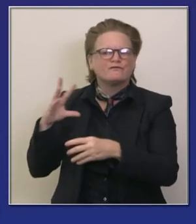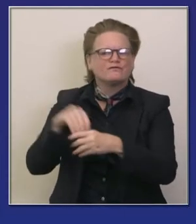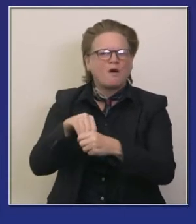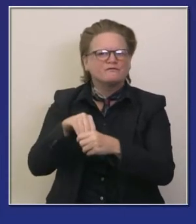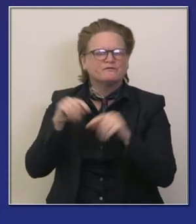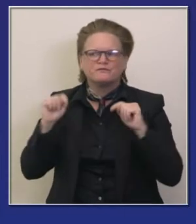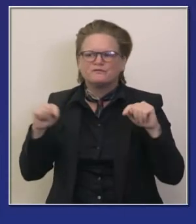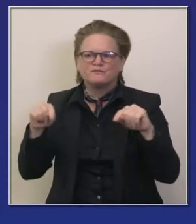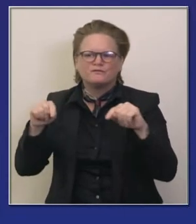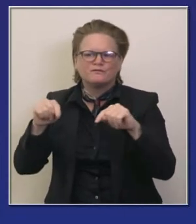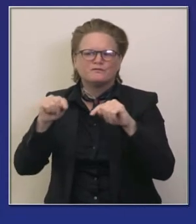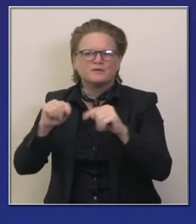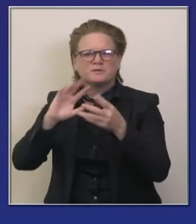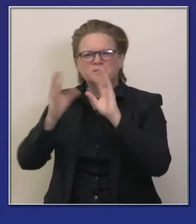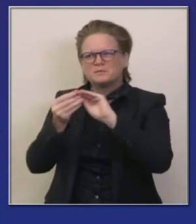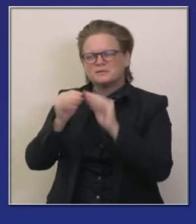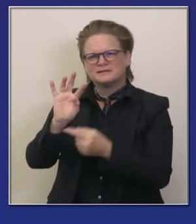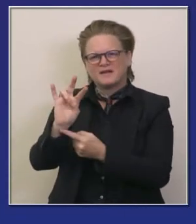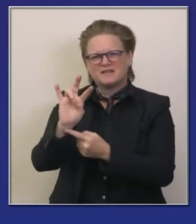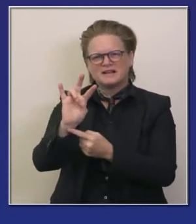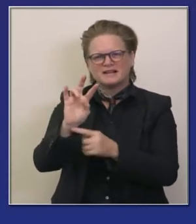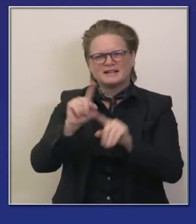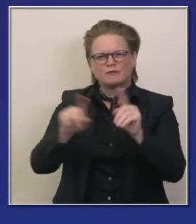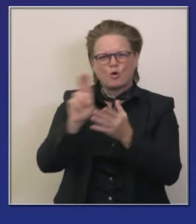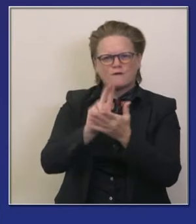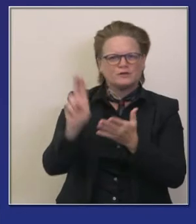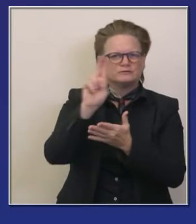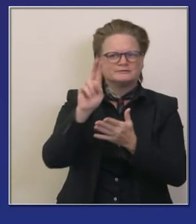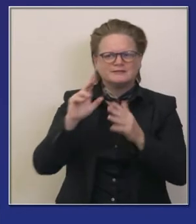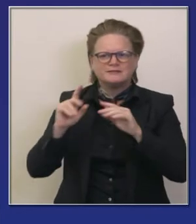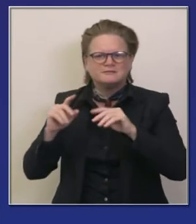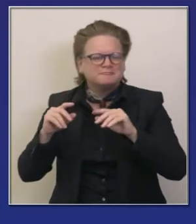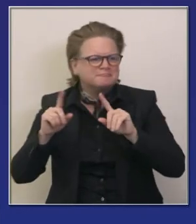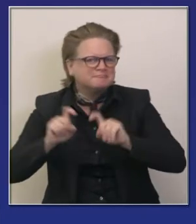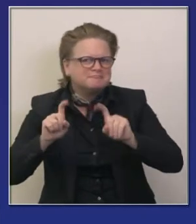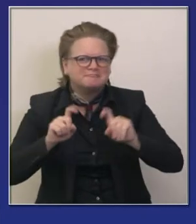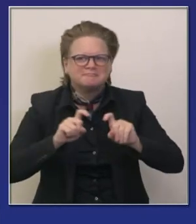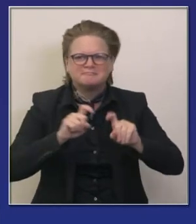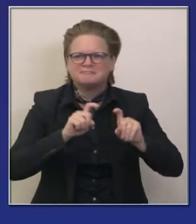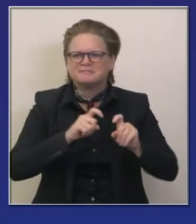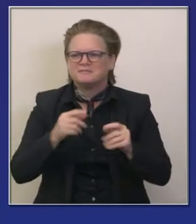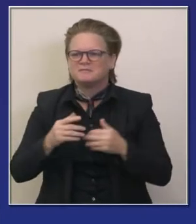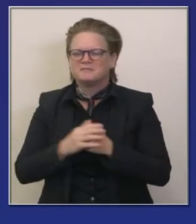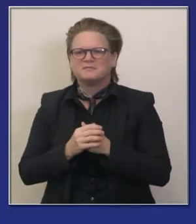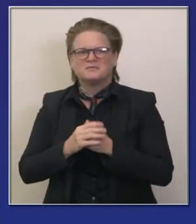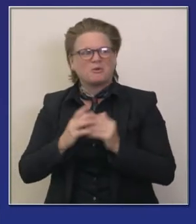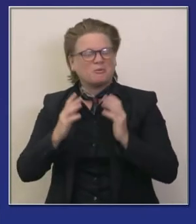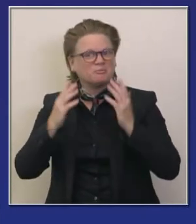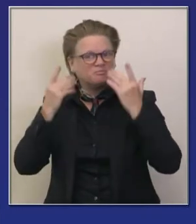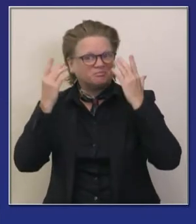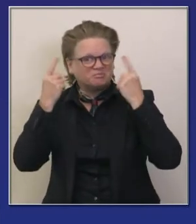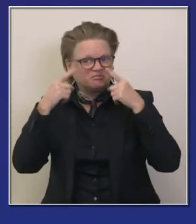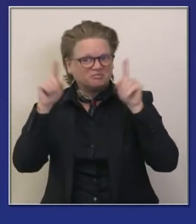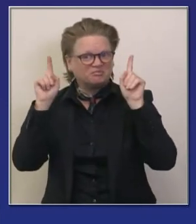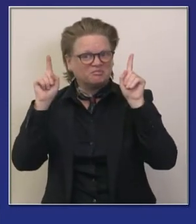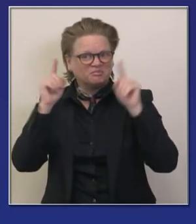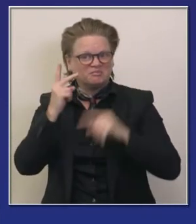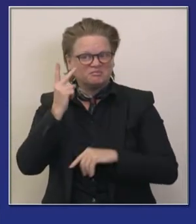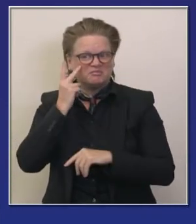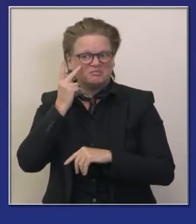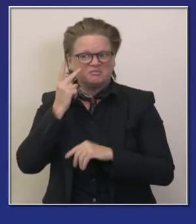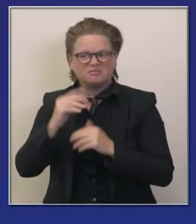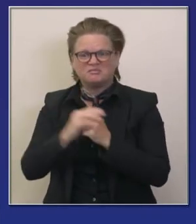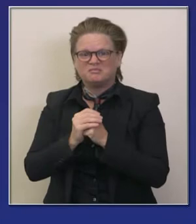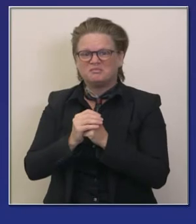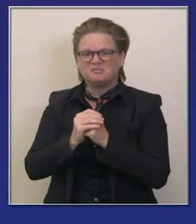ahora en siete planteles es donde se encuentran ahora desde noviembre más de